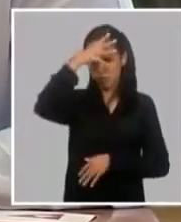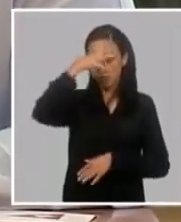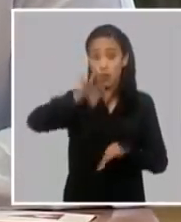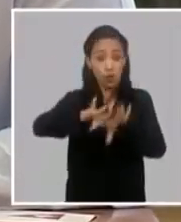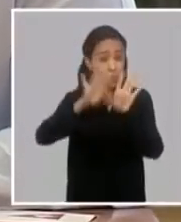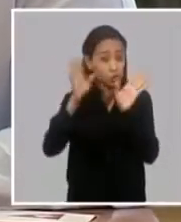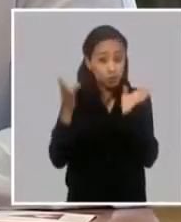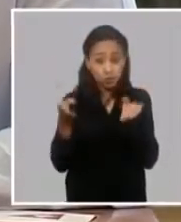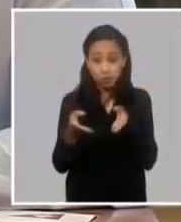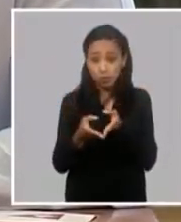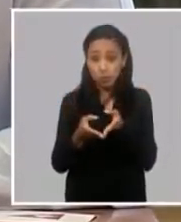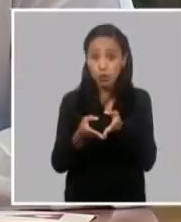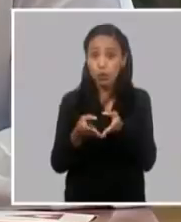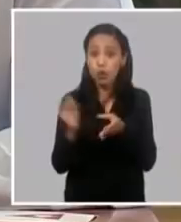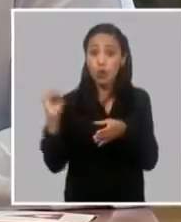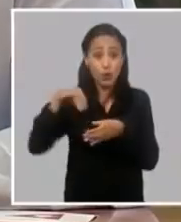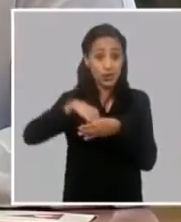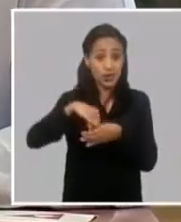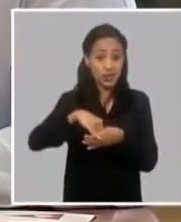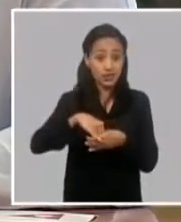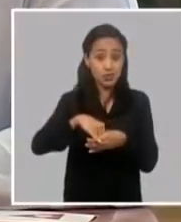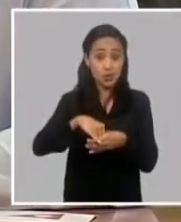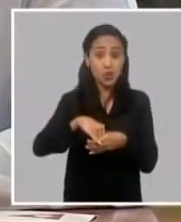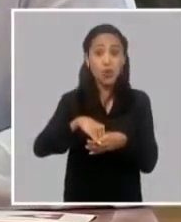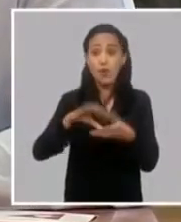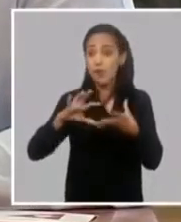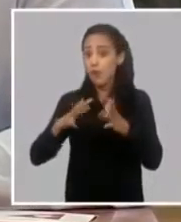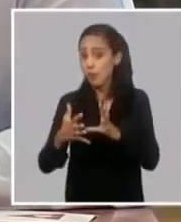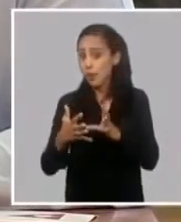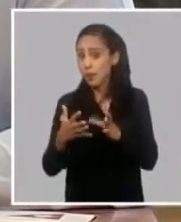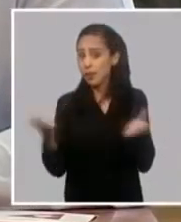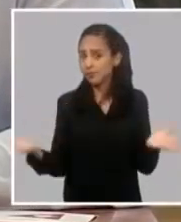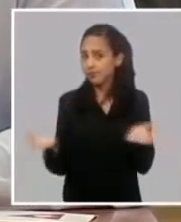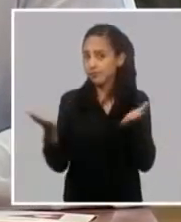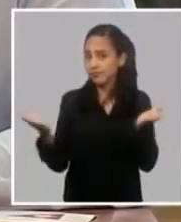las fuentes de ingresos que propiciaban esas